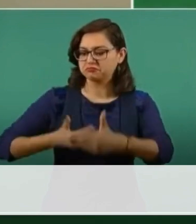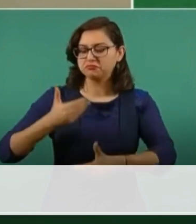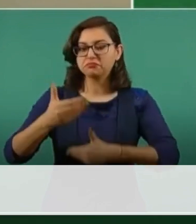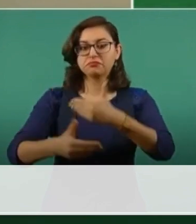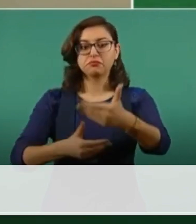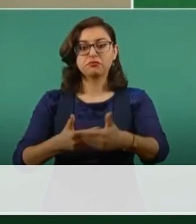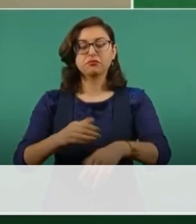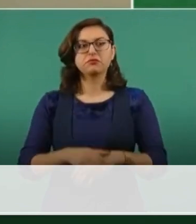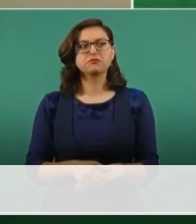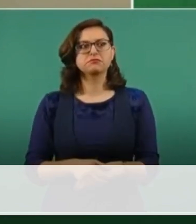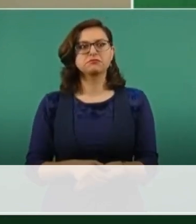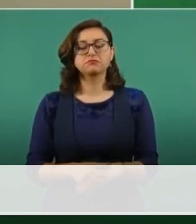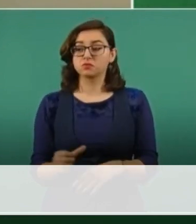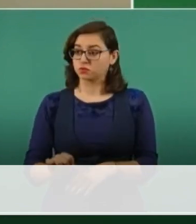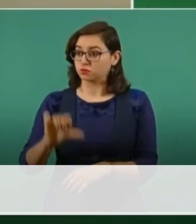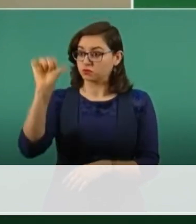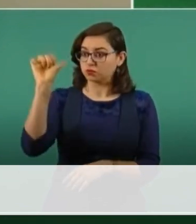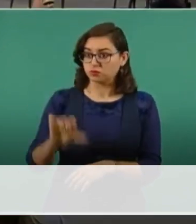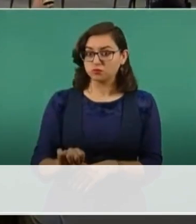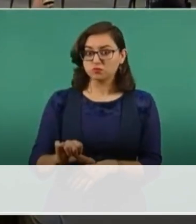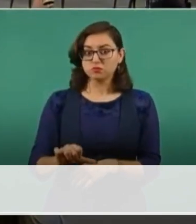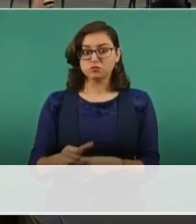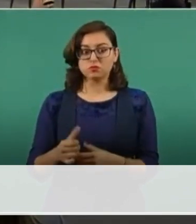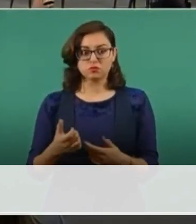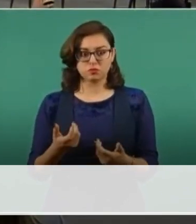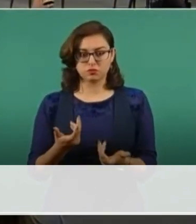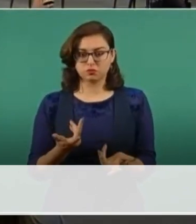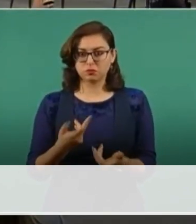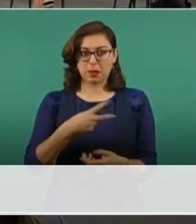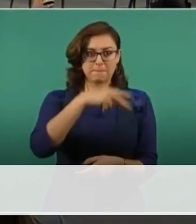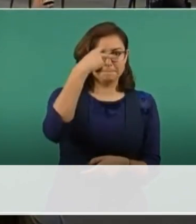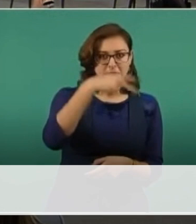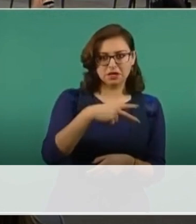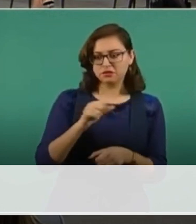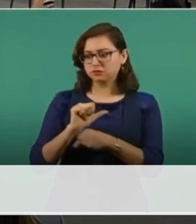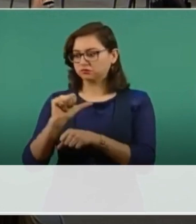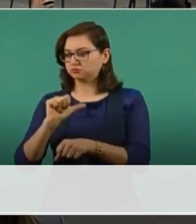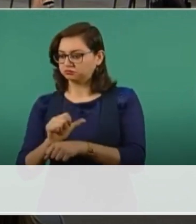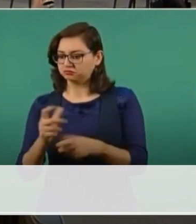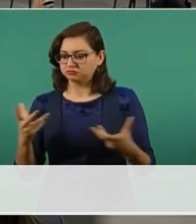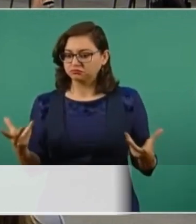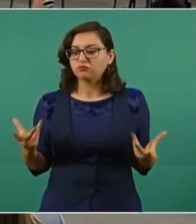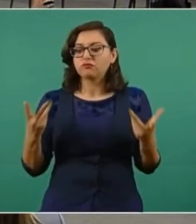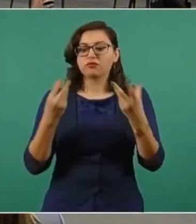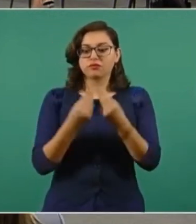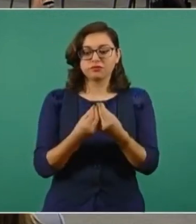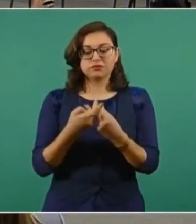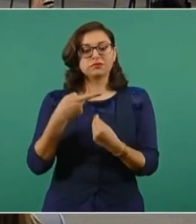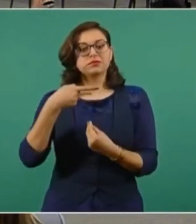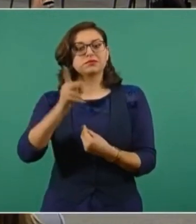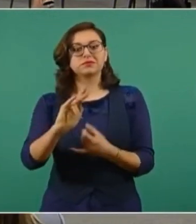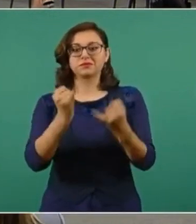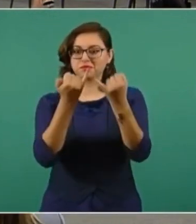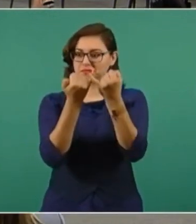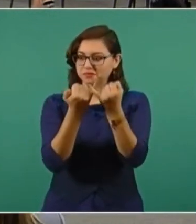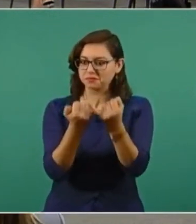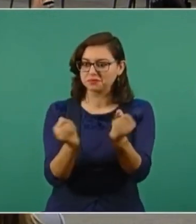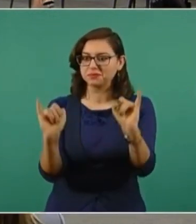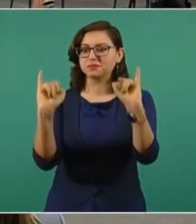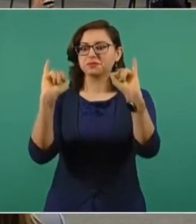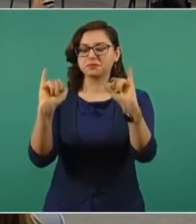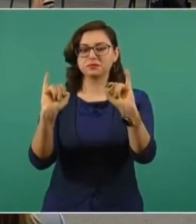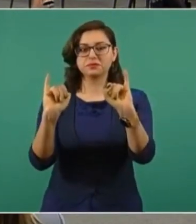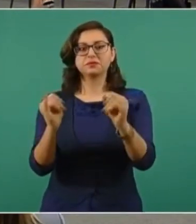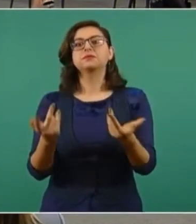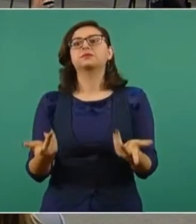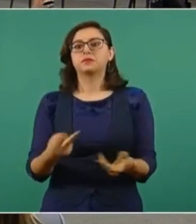que con este anuncio que estamos haciendo, estamos siendo más independientes, México, Argentina y